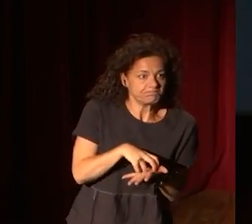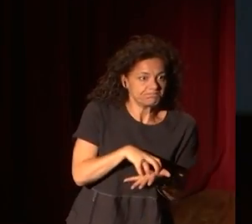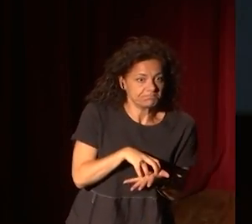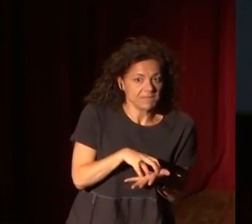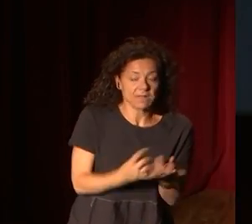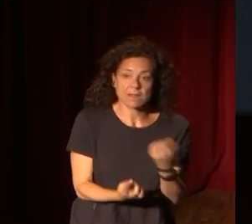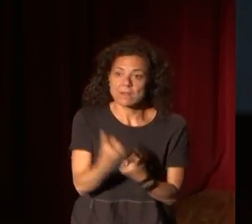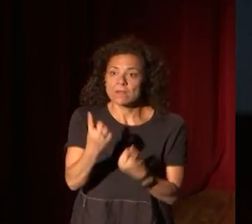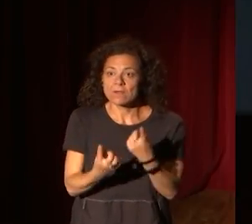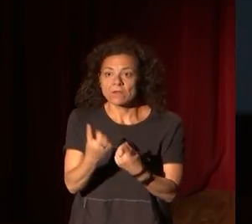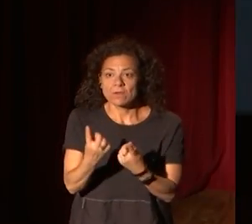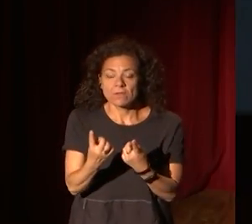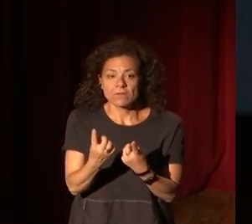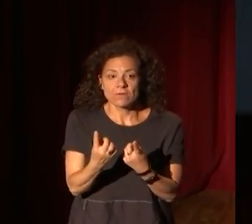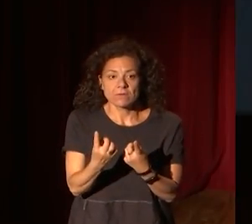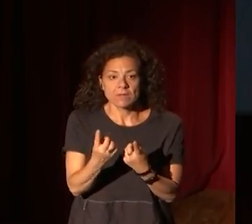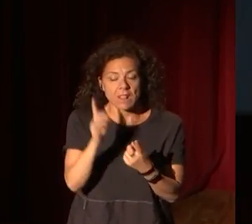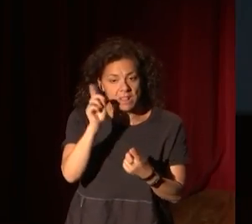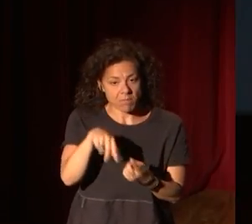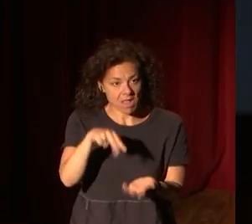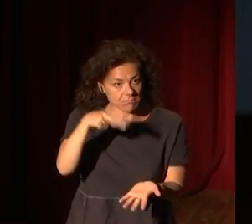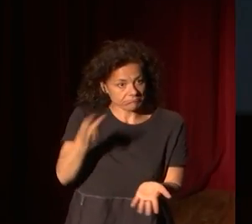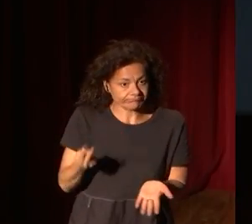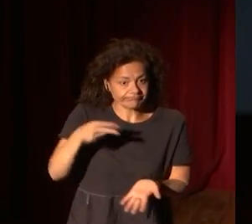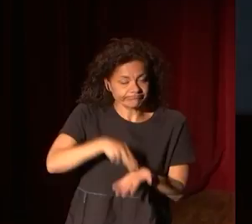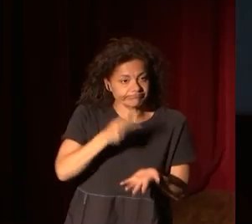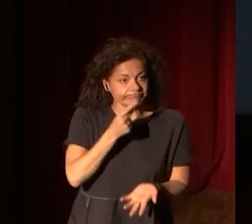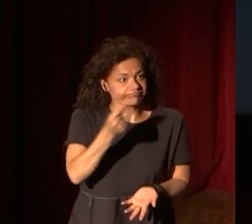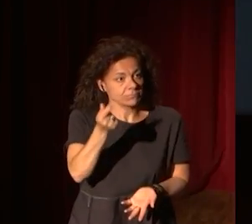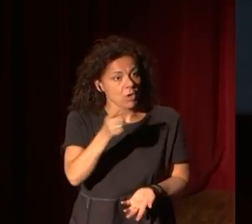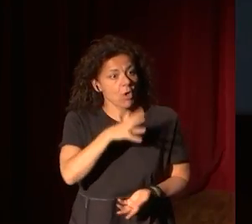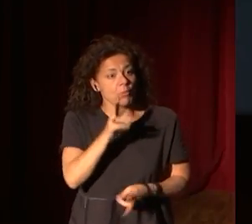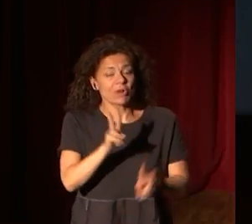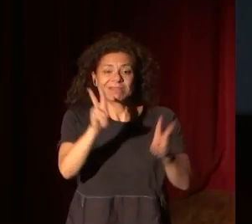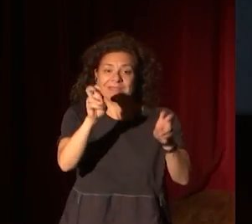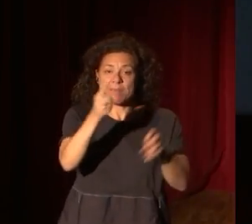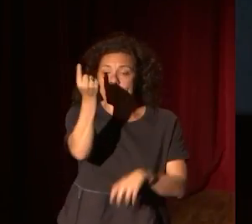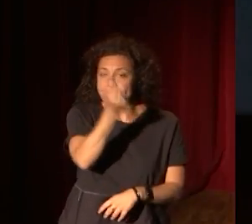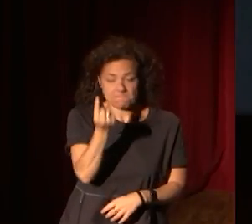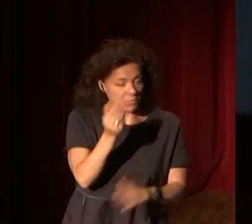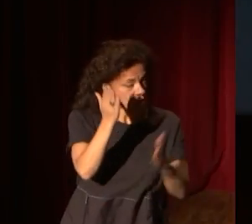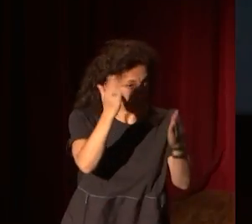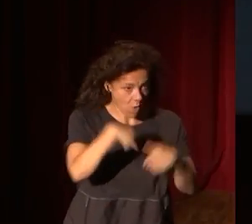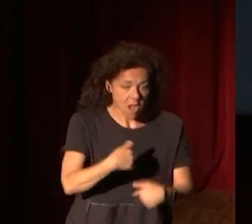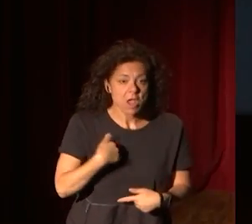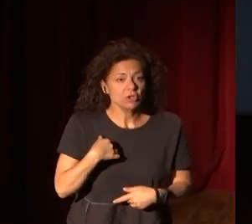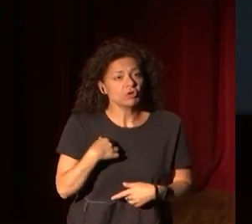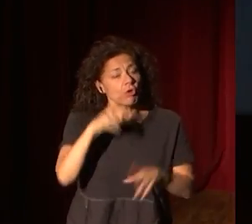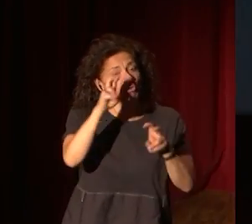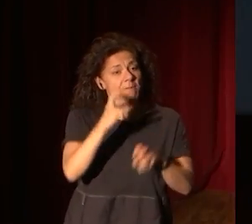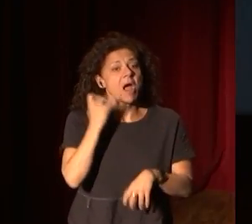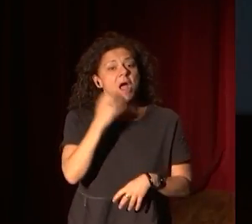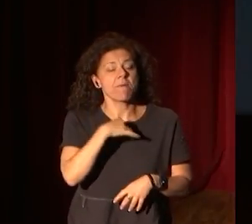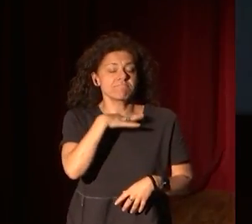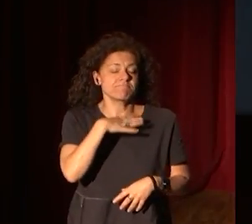que ustedes tengan a bien levantarse, porque hoy no les voy a hablar de Tintoretto, no les voy a hablar de Goya y no les voy a hablar de